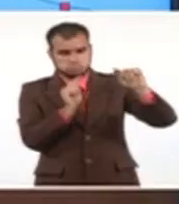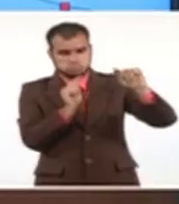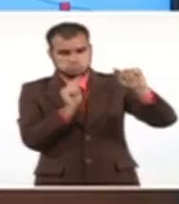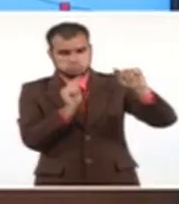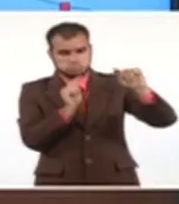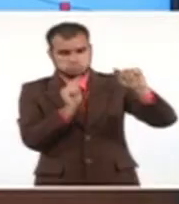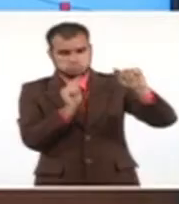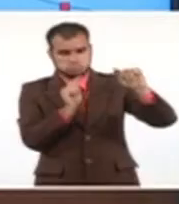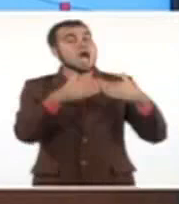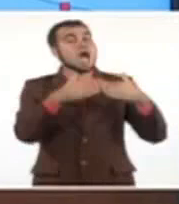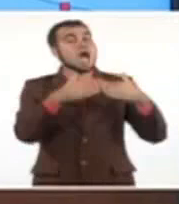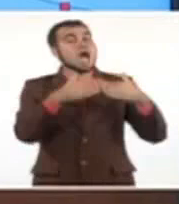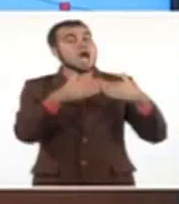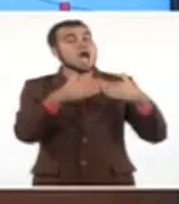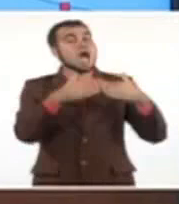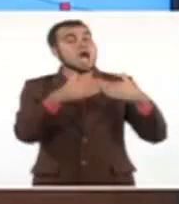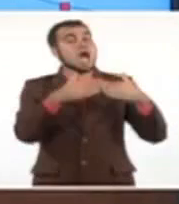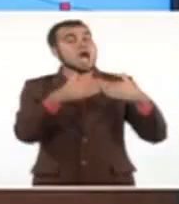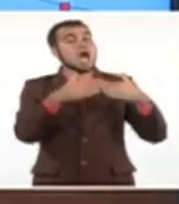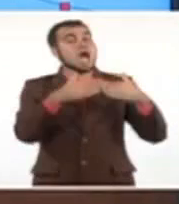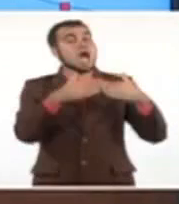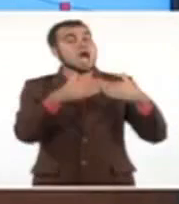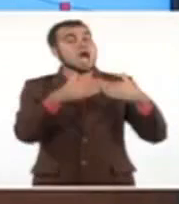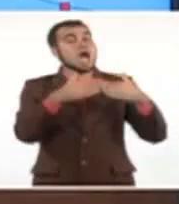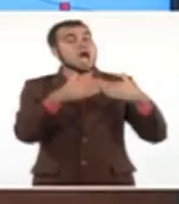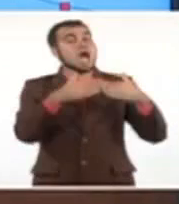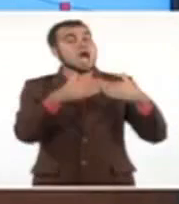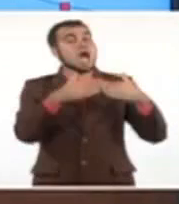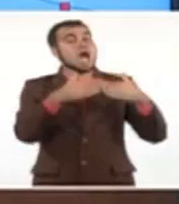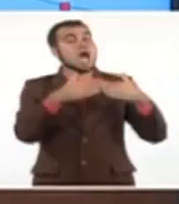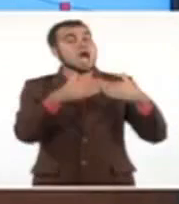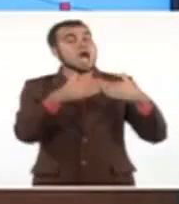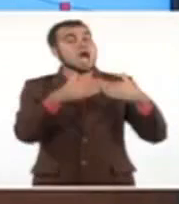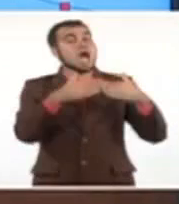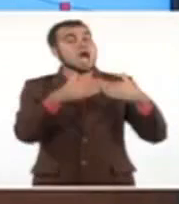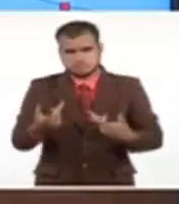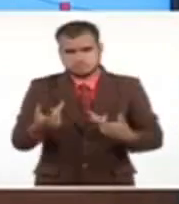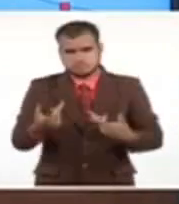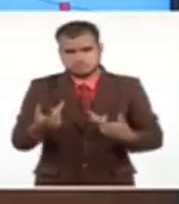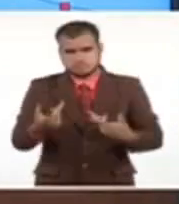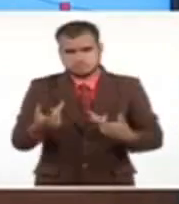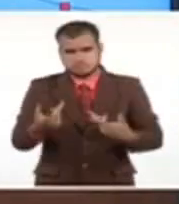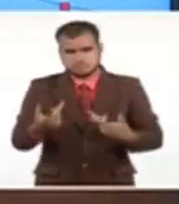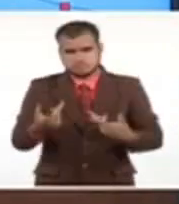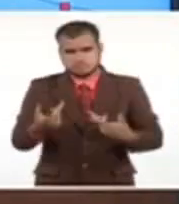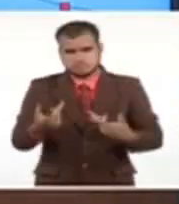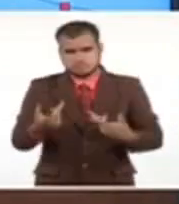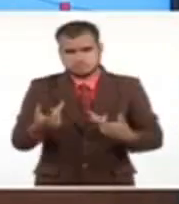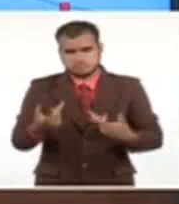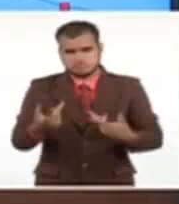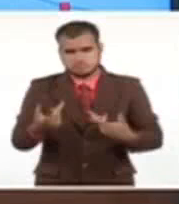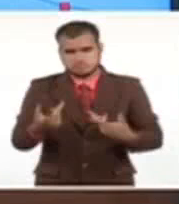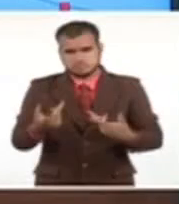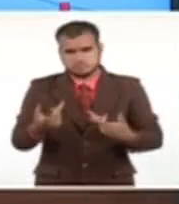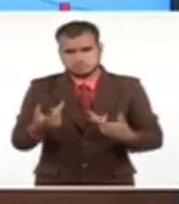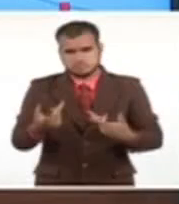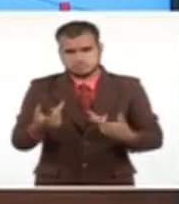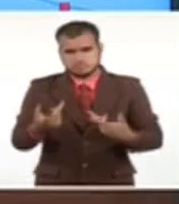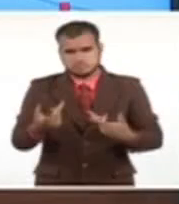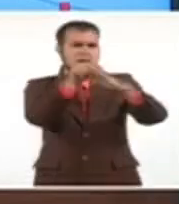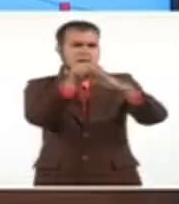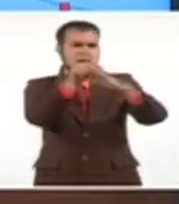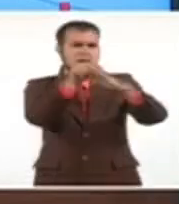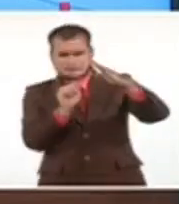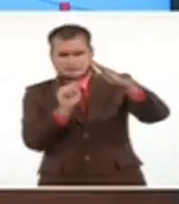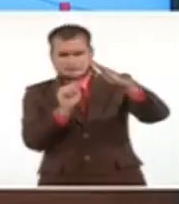Quiero explicarles que el cono no quiere decir que esté aquí, que esté aquí o que esté aquí. El